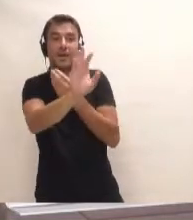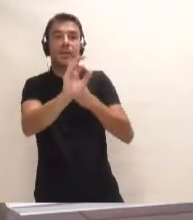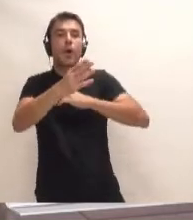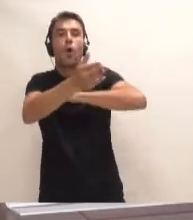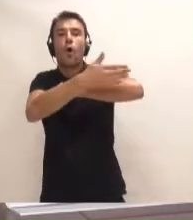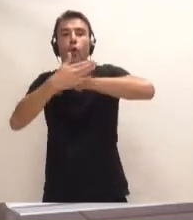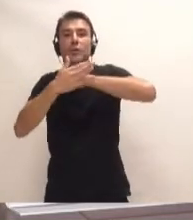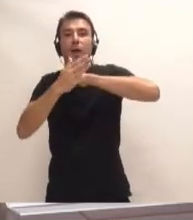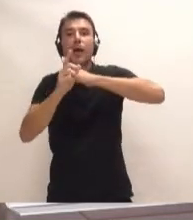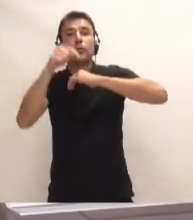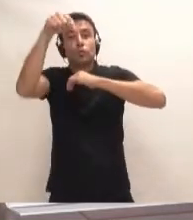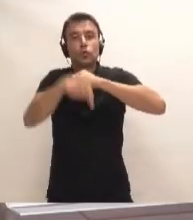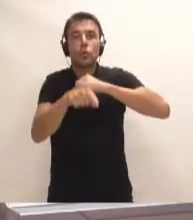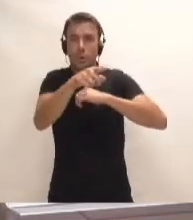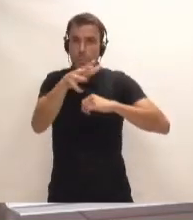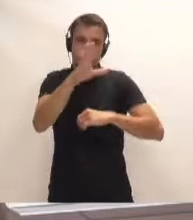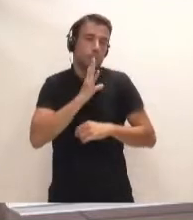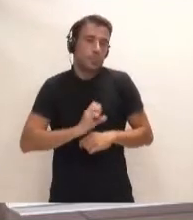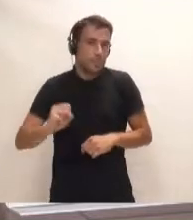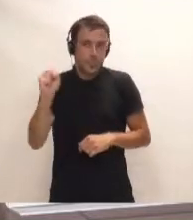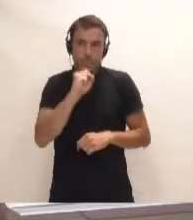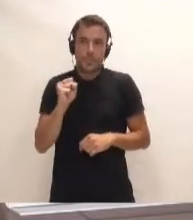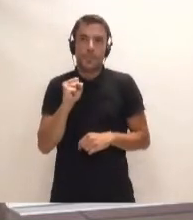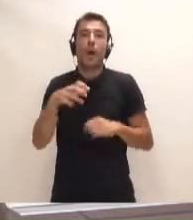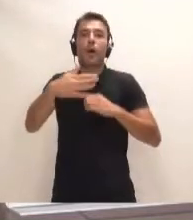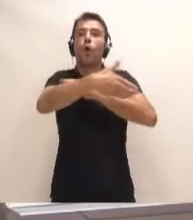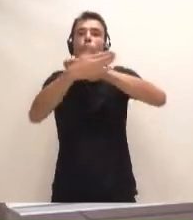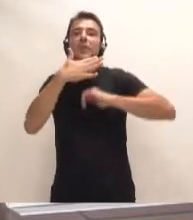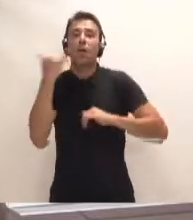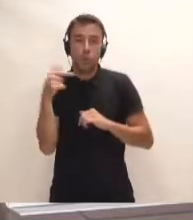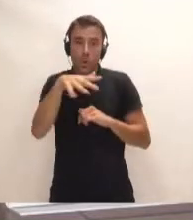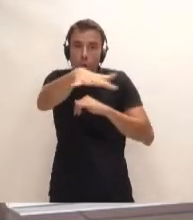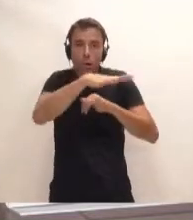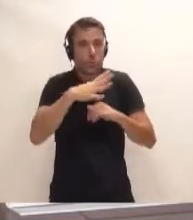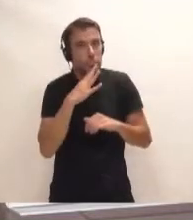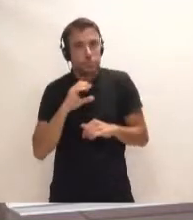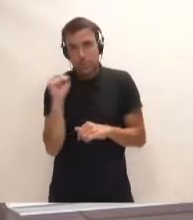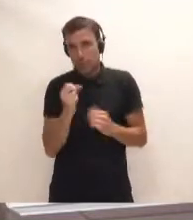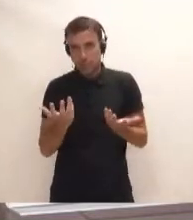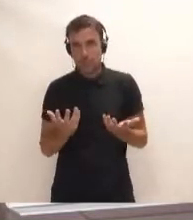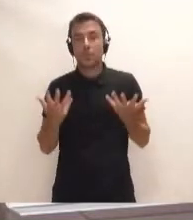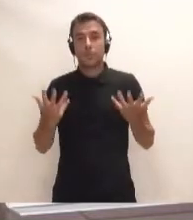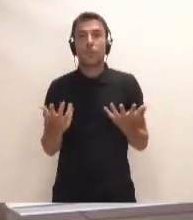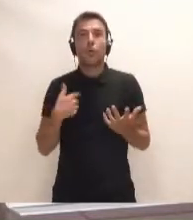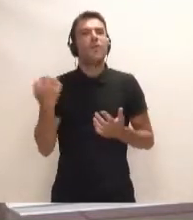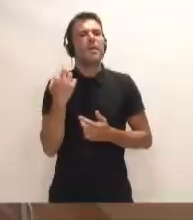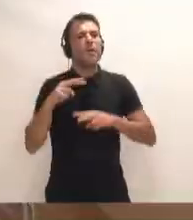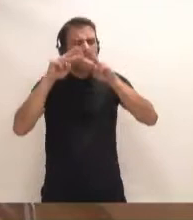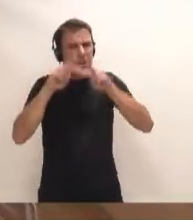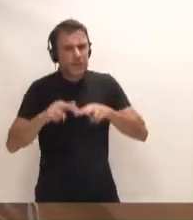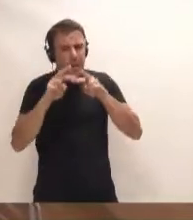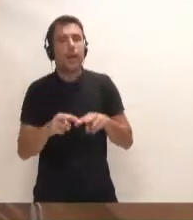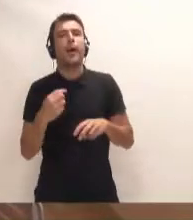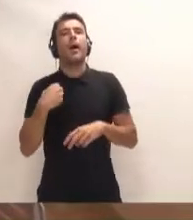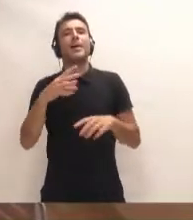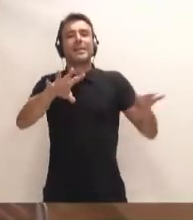sur que es paradisiaca. Entonces, queríamos saber, que nos gustaría saber y tendremos que investigar quiénes son las dueñas, los